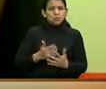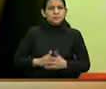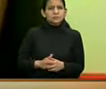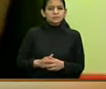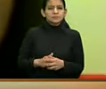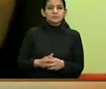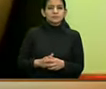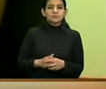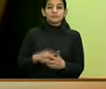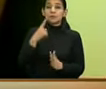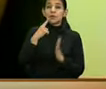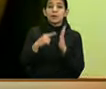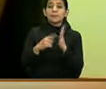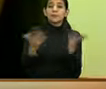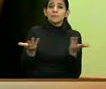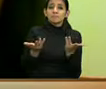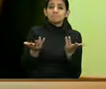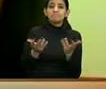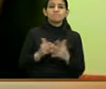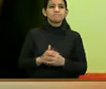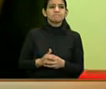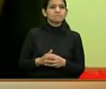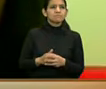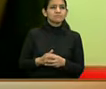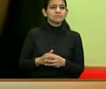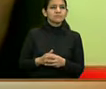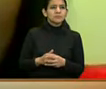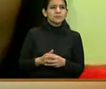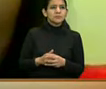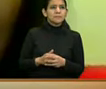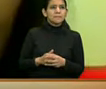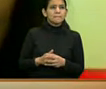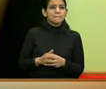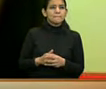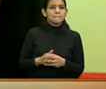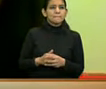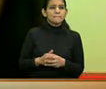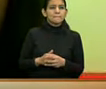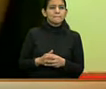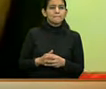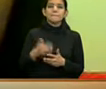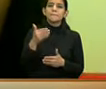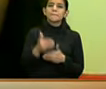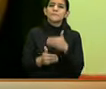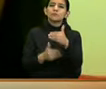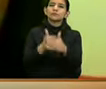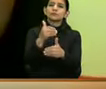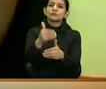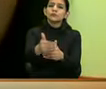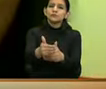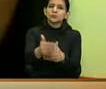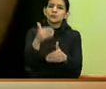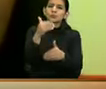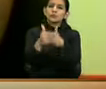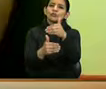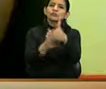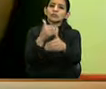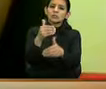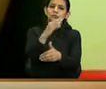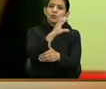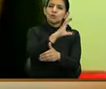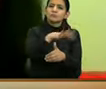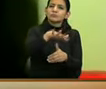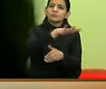que utilizar métodos o procedimientos que se utilicen en el COGEP